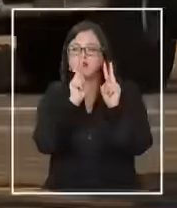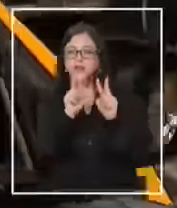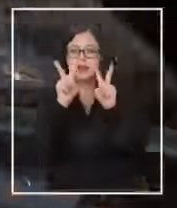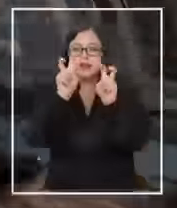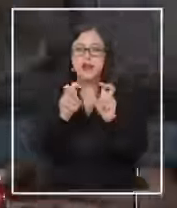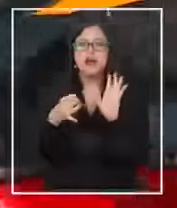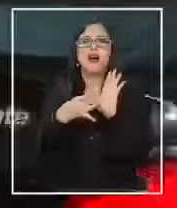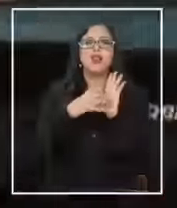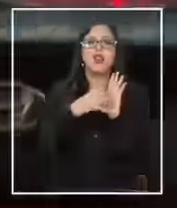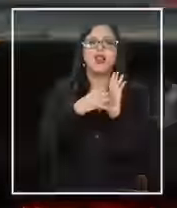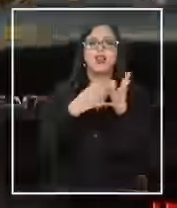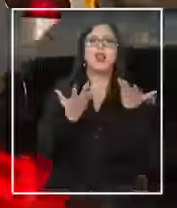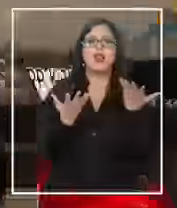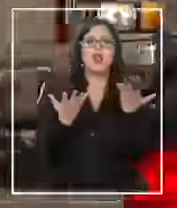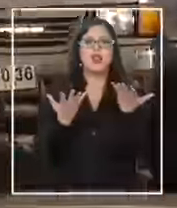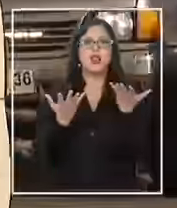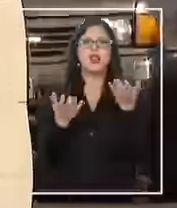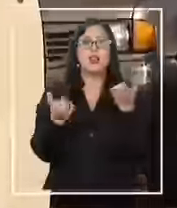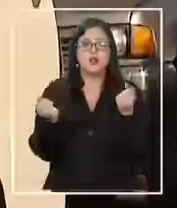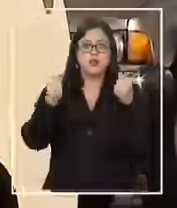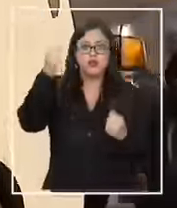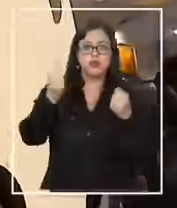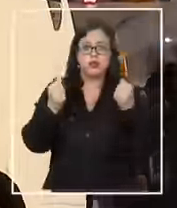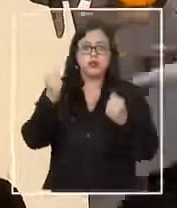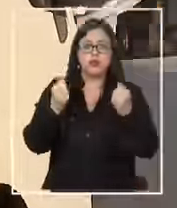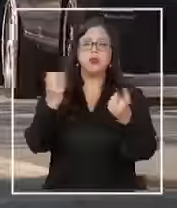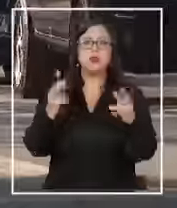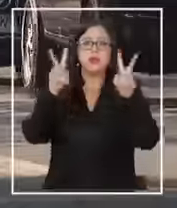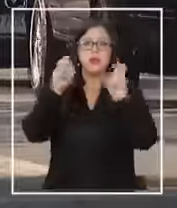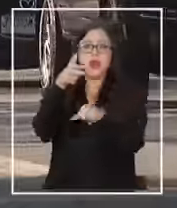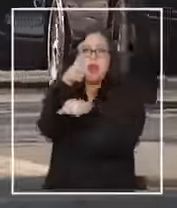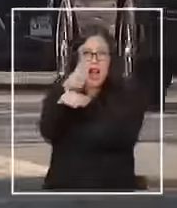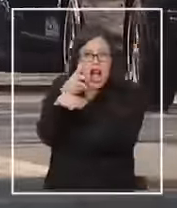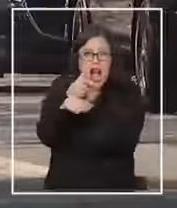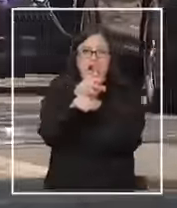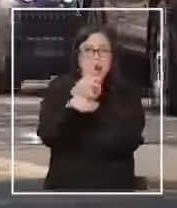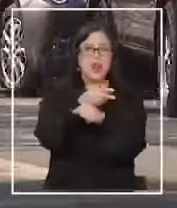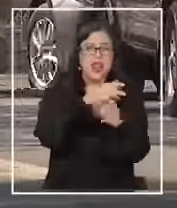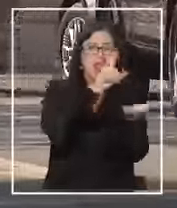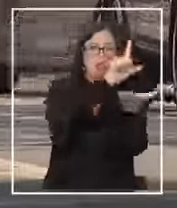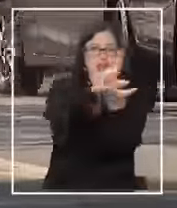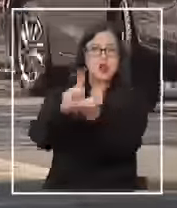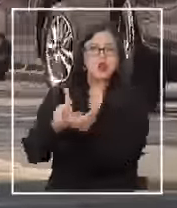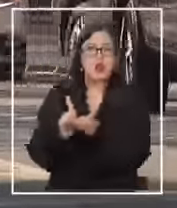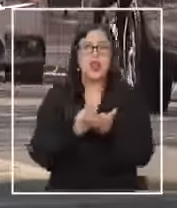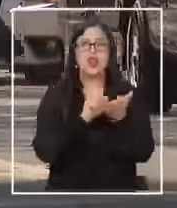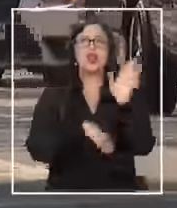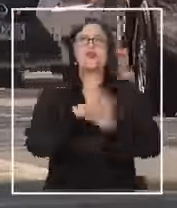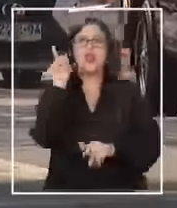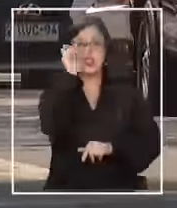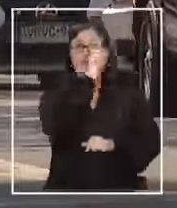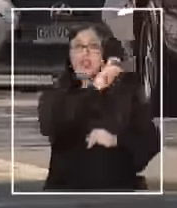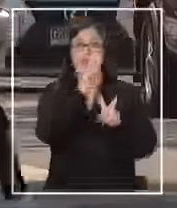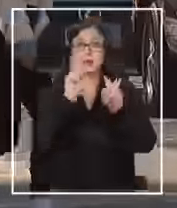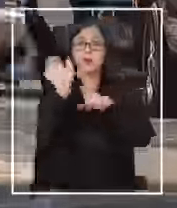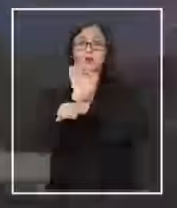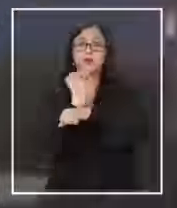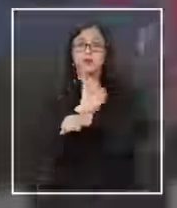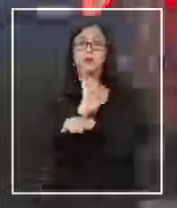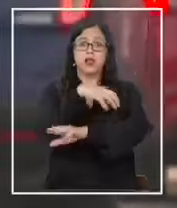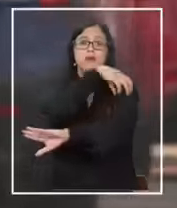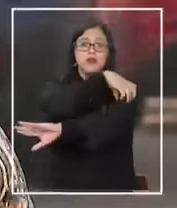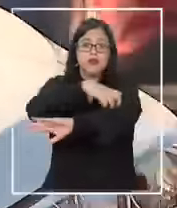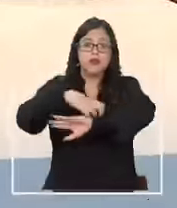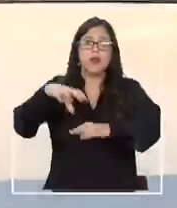infracciones. Una plataforma donde llegará la información de cámaras ubicadas en puntos críticos de tránsito a lo largo del país y